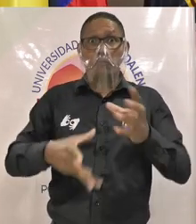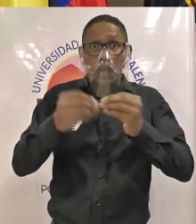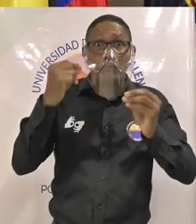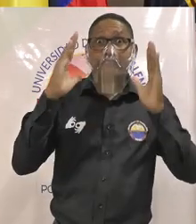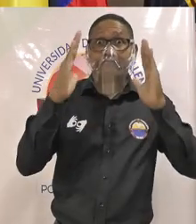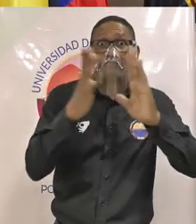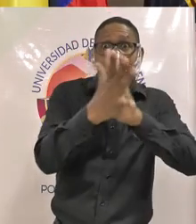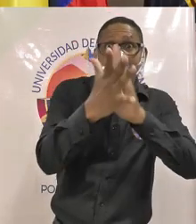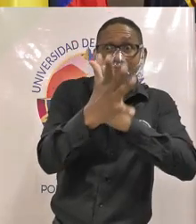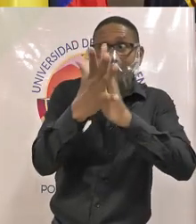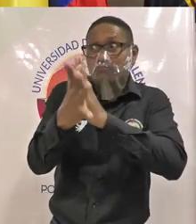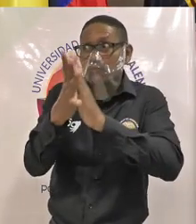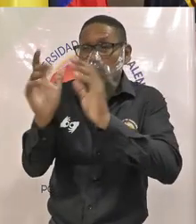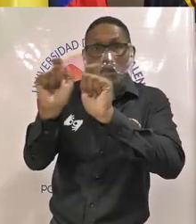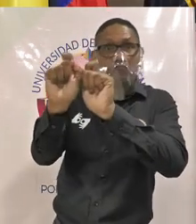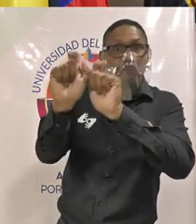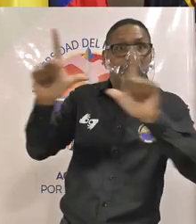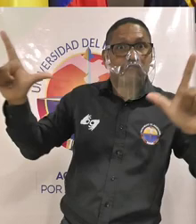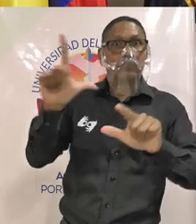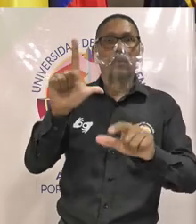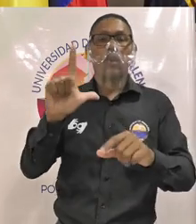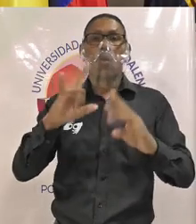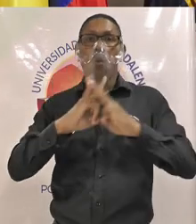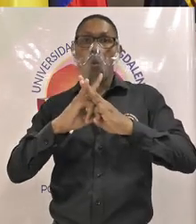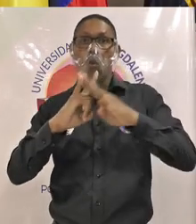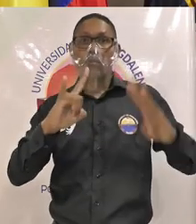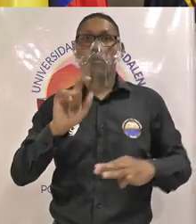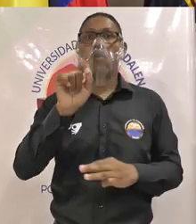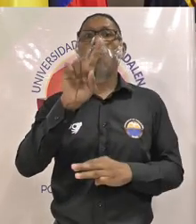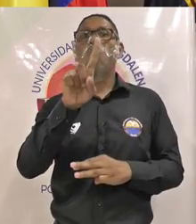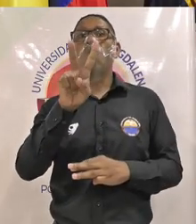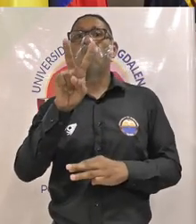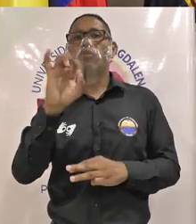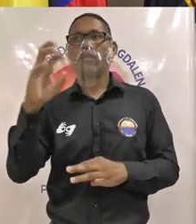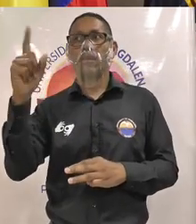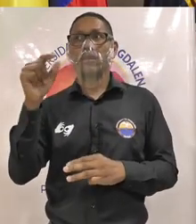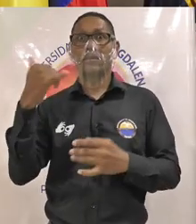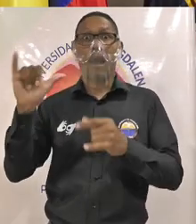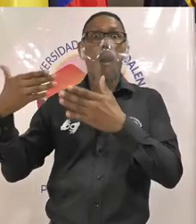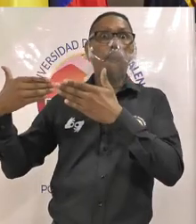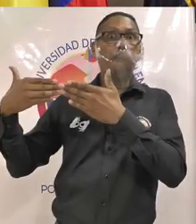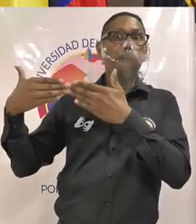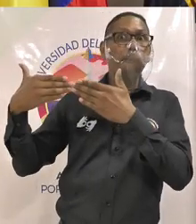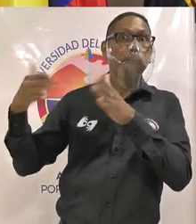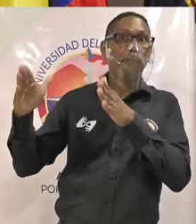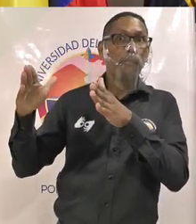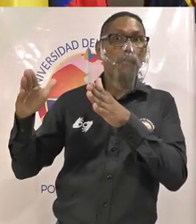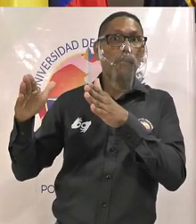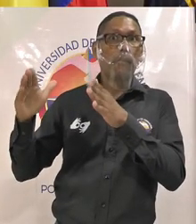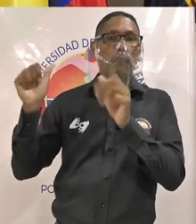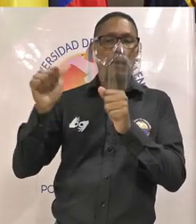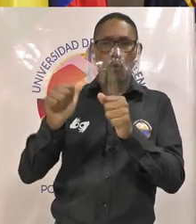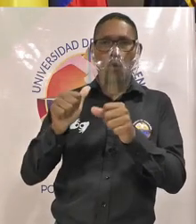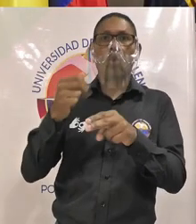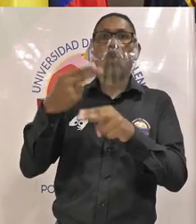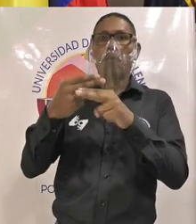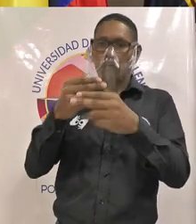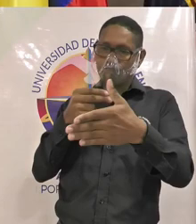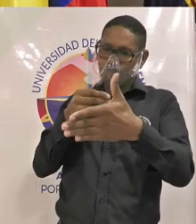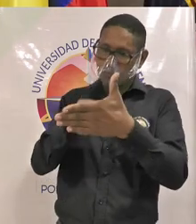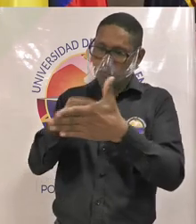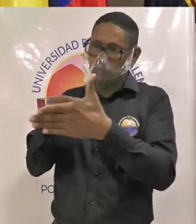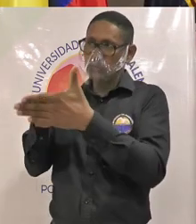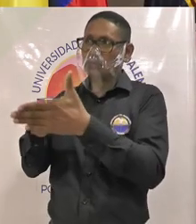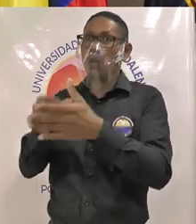que la plataforma de elecciones unimagdalena.dea.edu.co se encuentra habilitada para que realicen su registro para poder votar